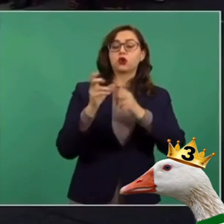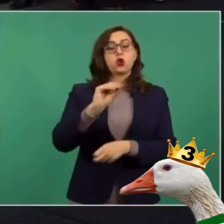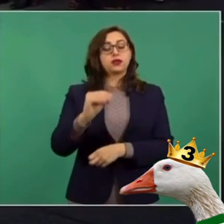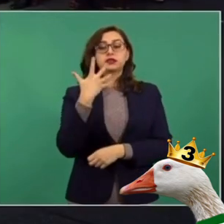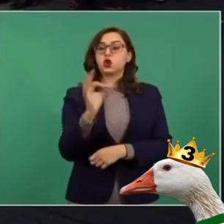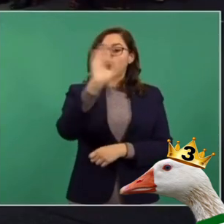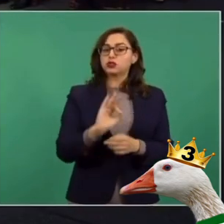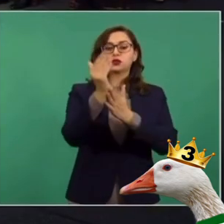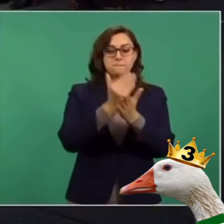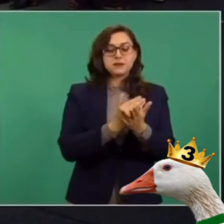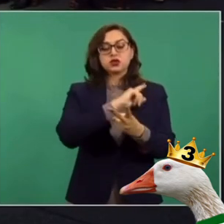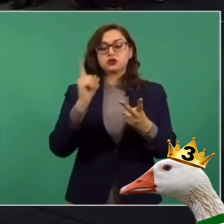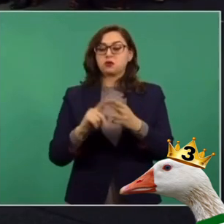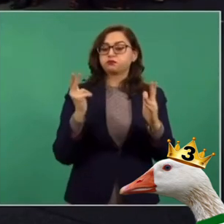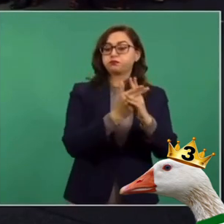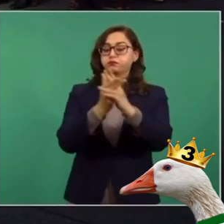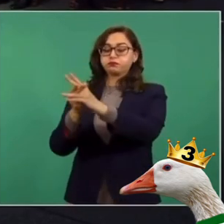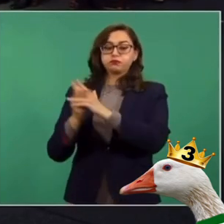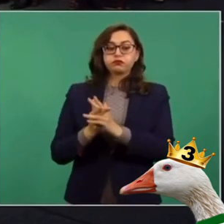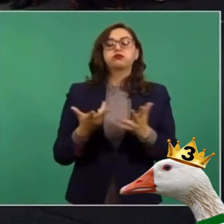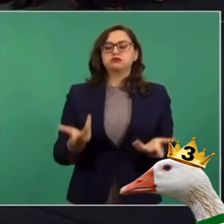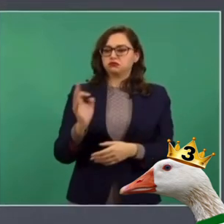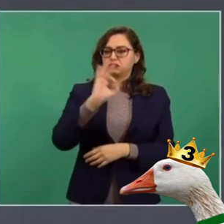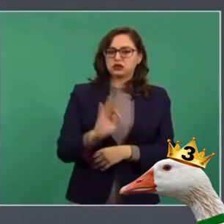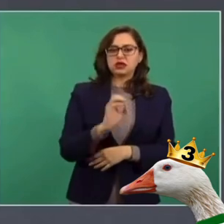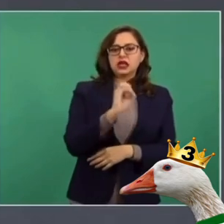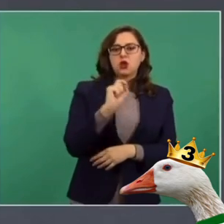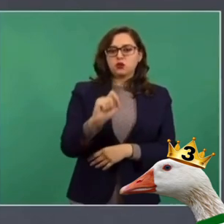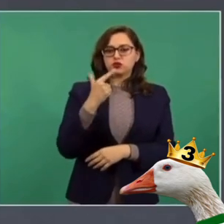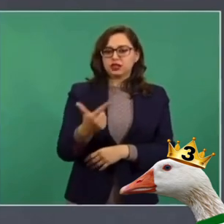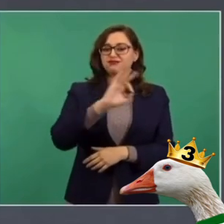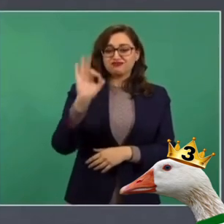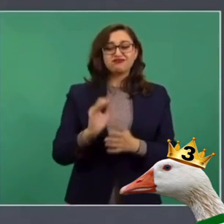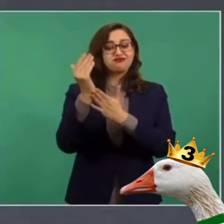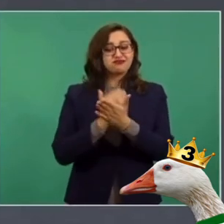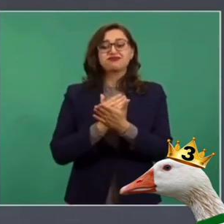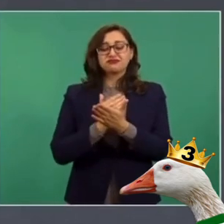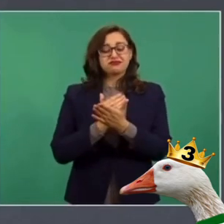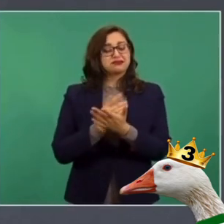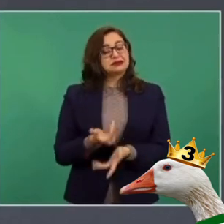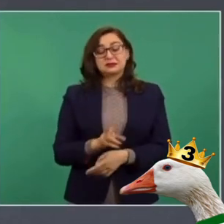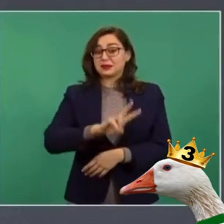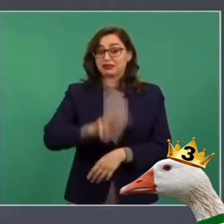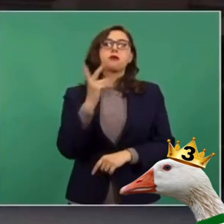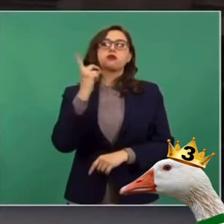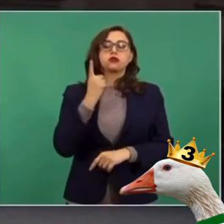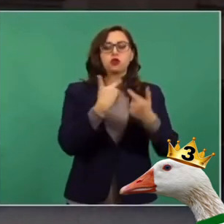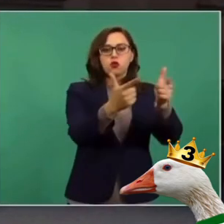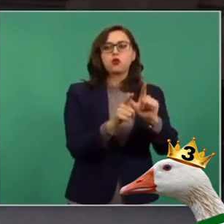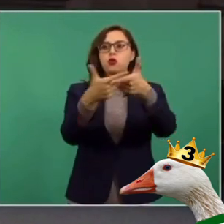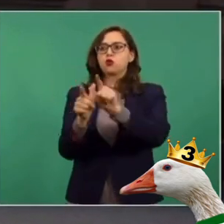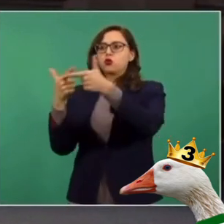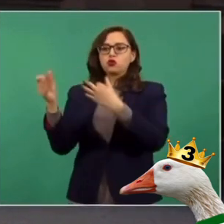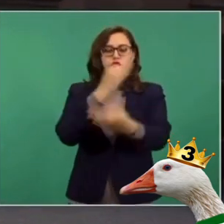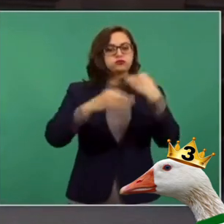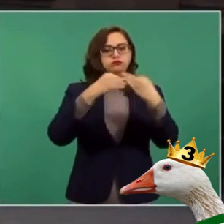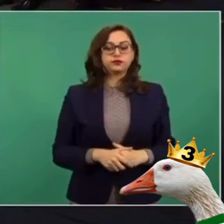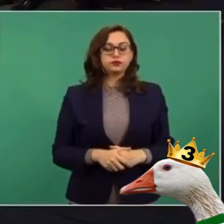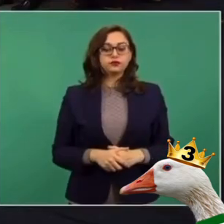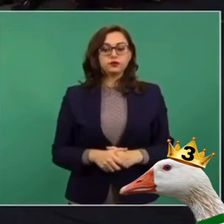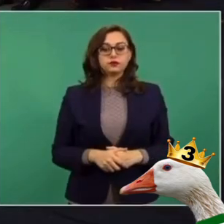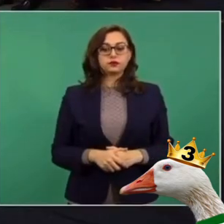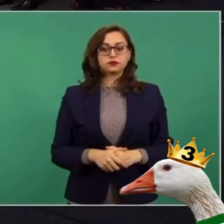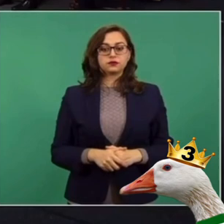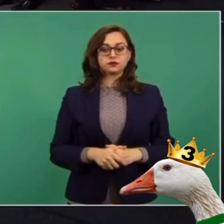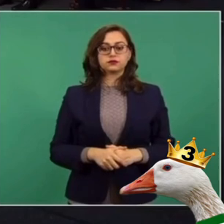Los homicidios en apenas 0.7%, porque nos los dejaron muy arriba. La creación de la Guardia Nacional.